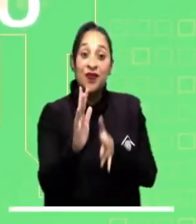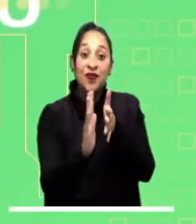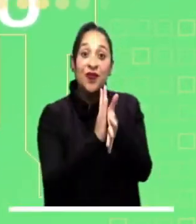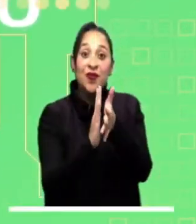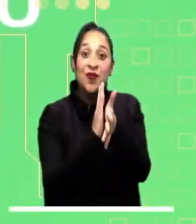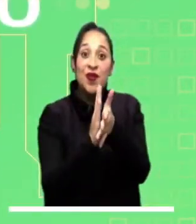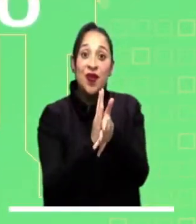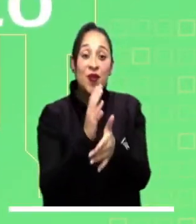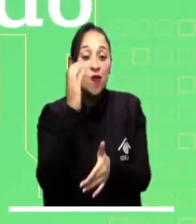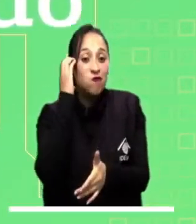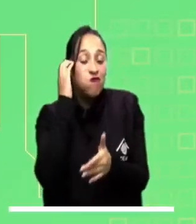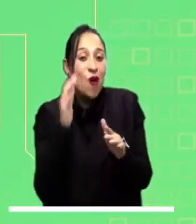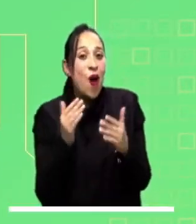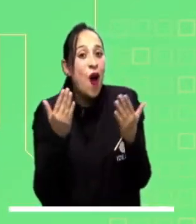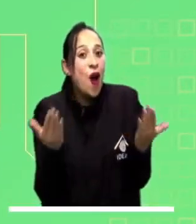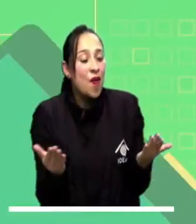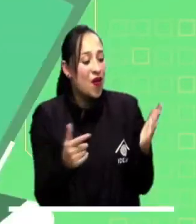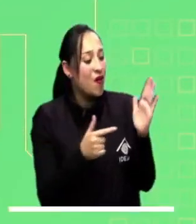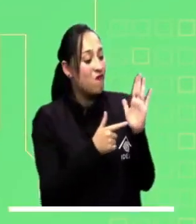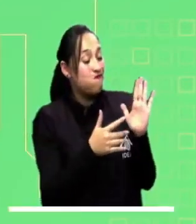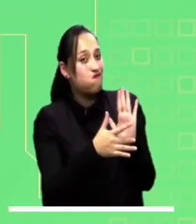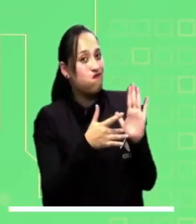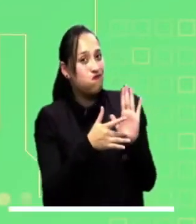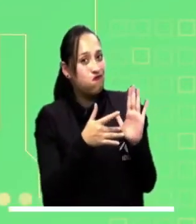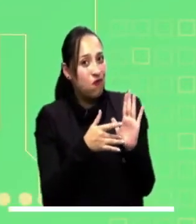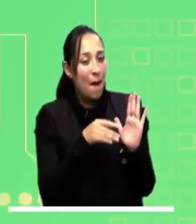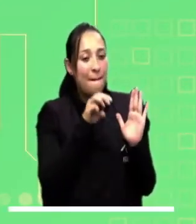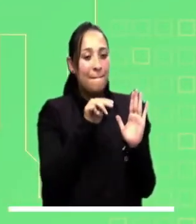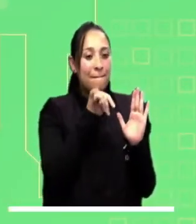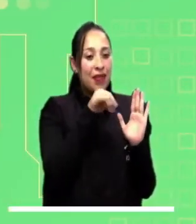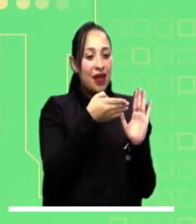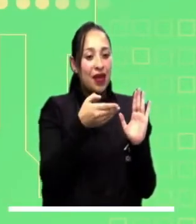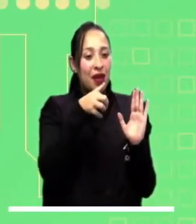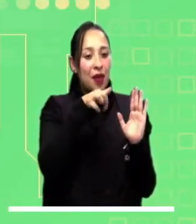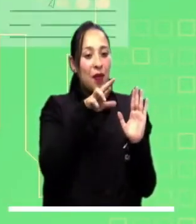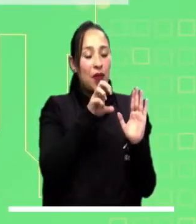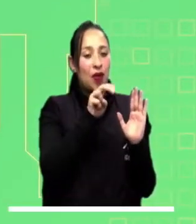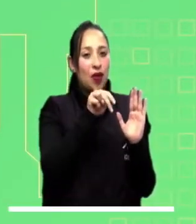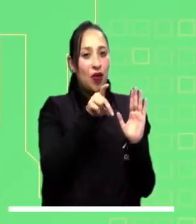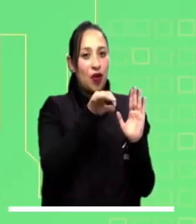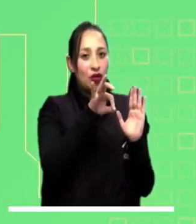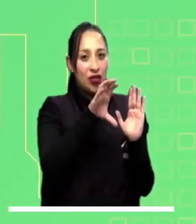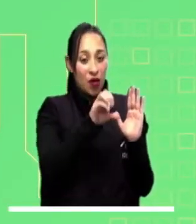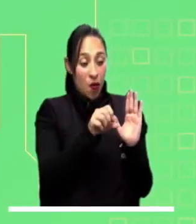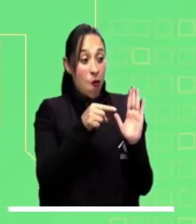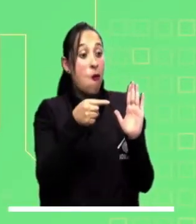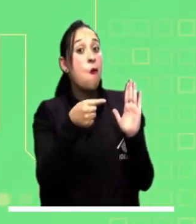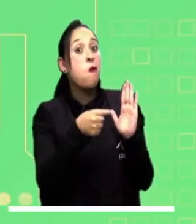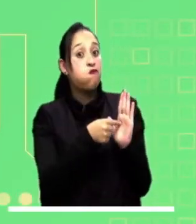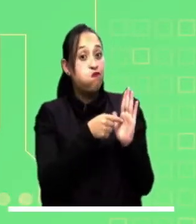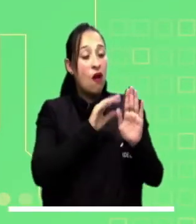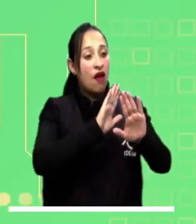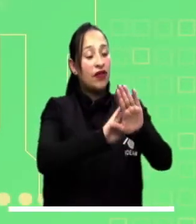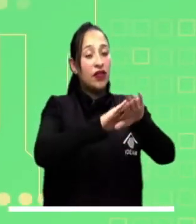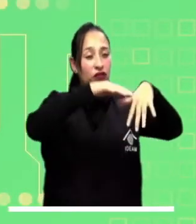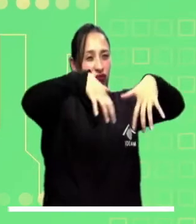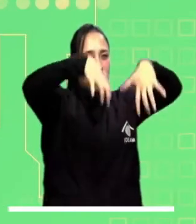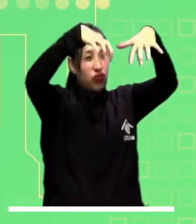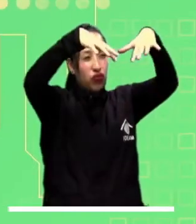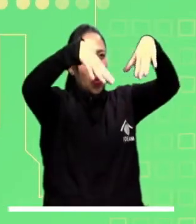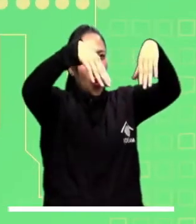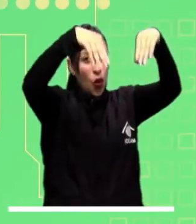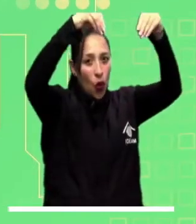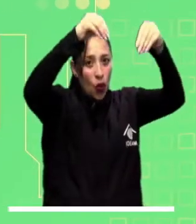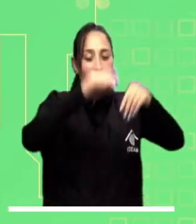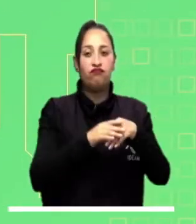Manténgase bien informado y en tiempo real a través de nuestra aplicación Mi Pronóstico. Consulte los pronósticos del estado